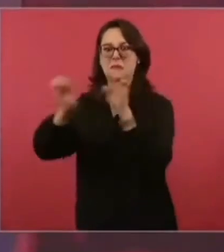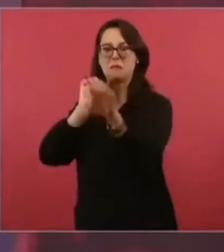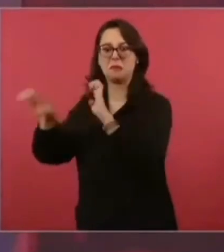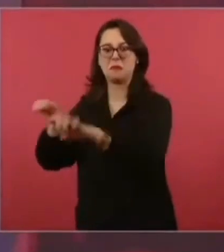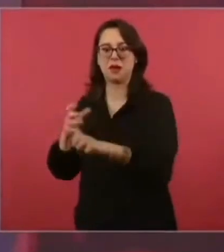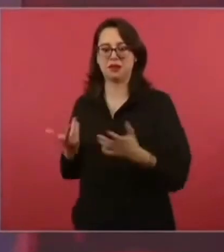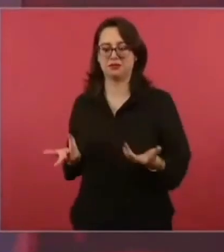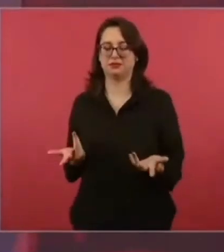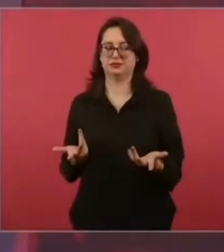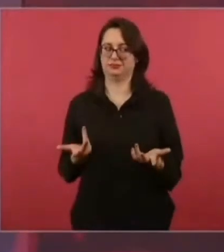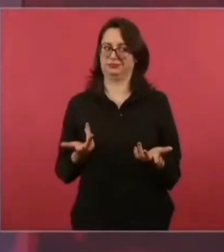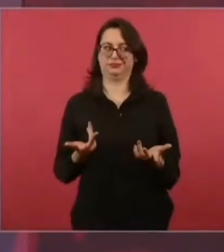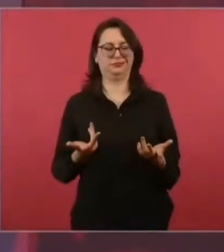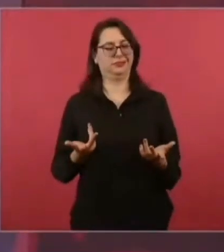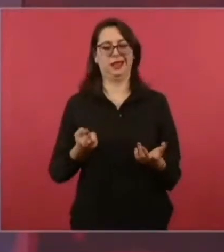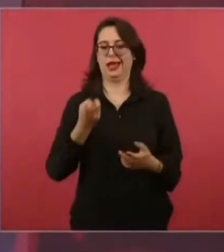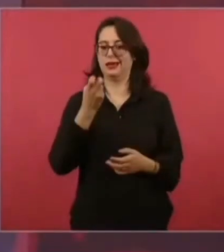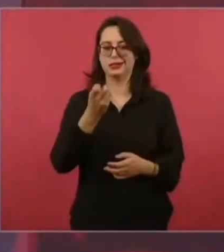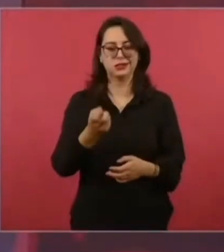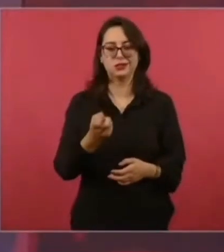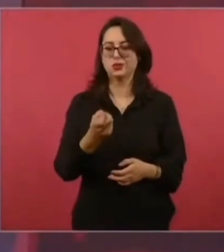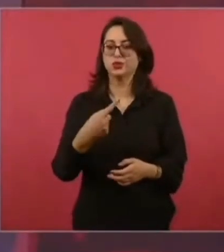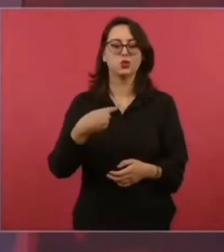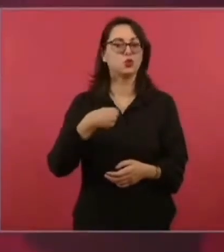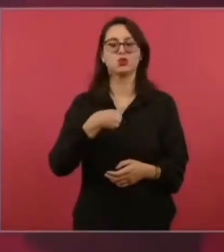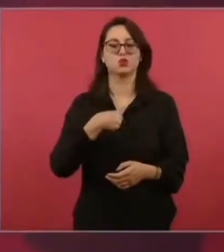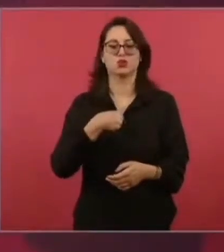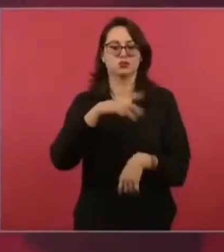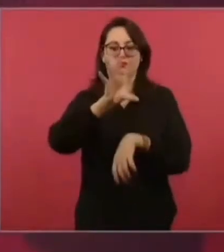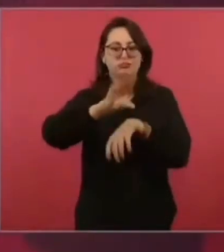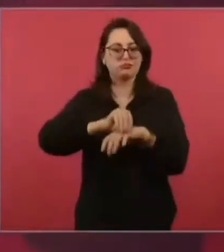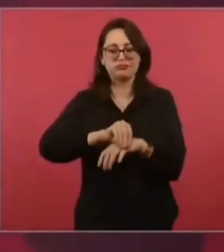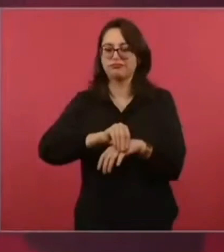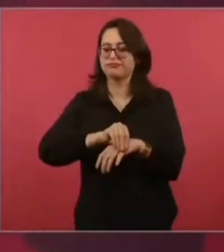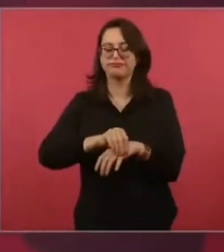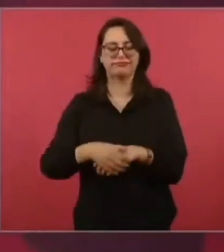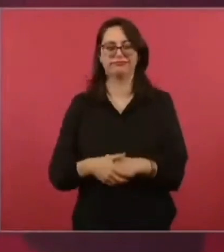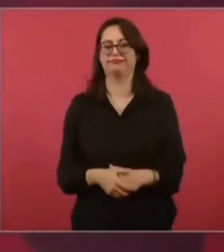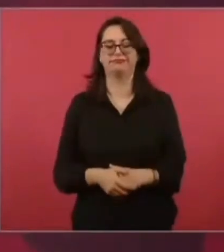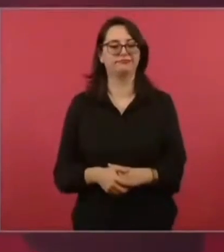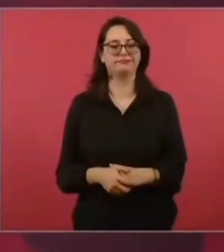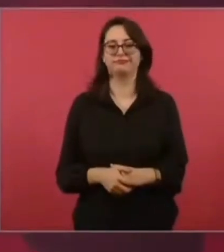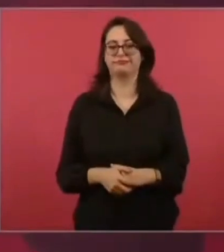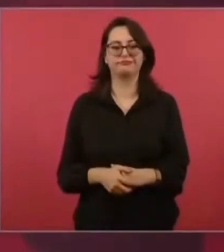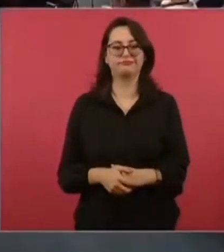Y, a ver, no, no, no, no, no, no, Si no es el origen.